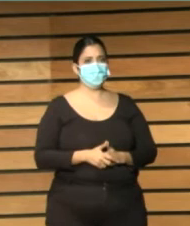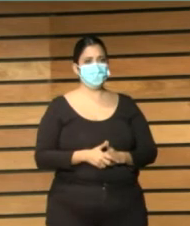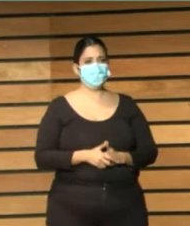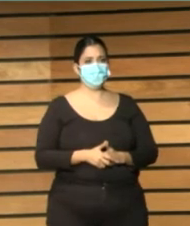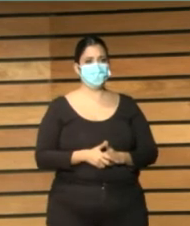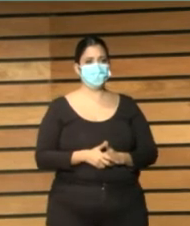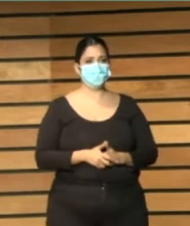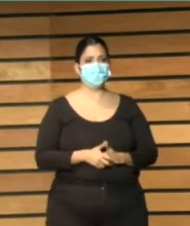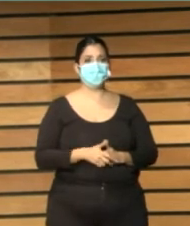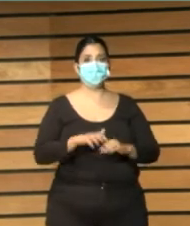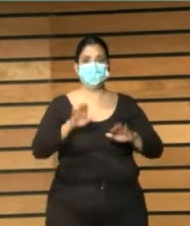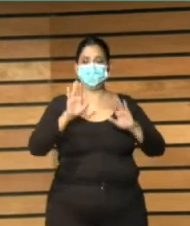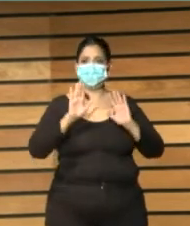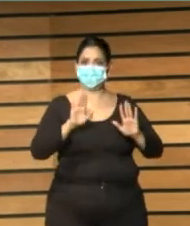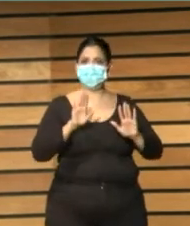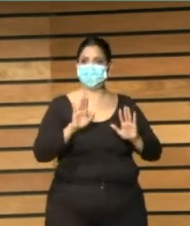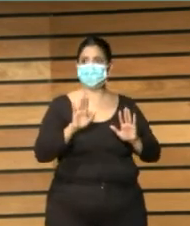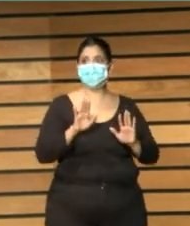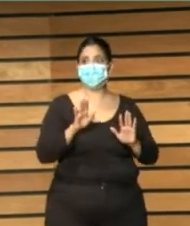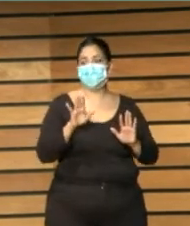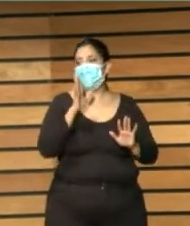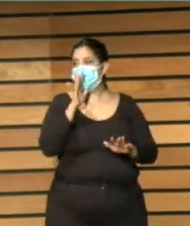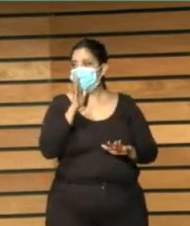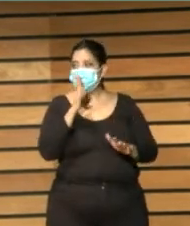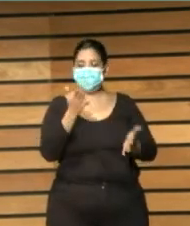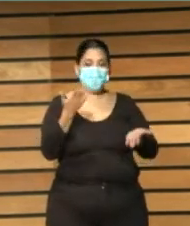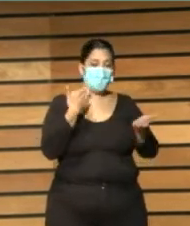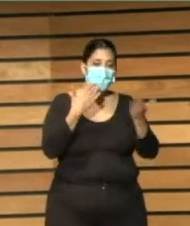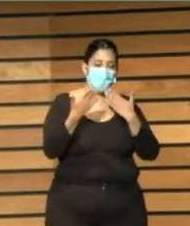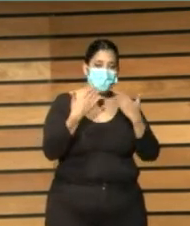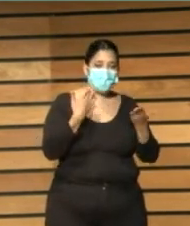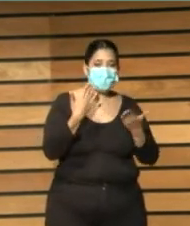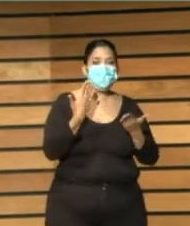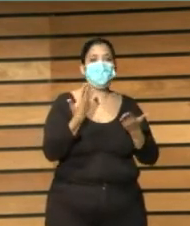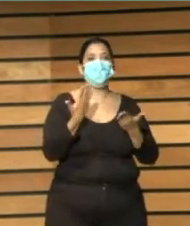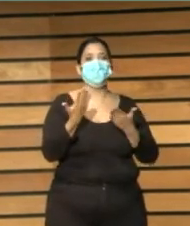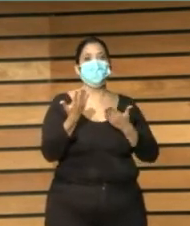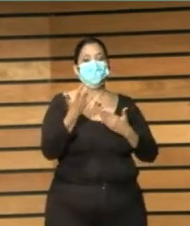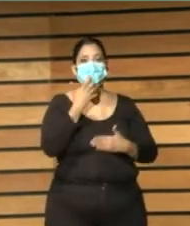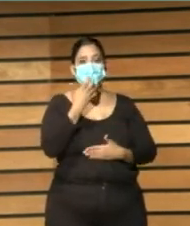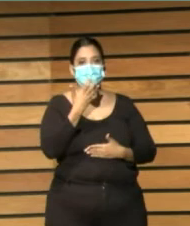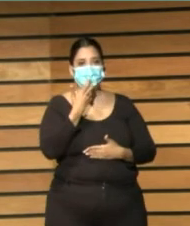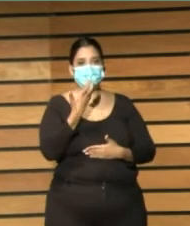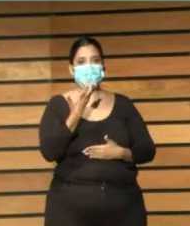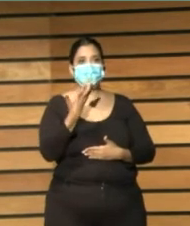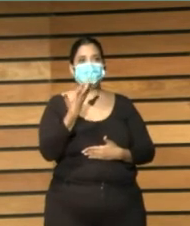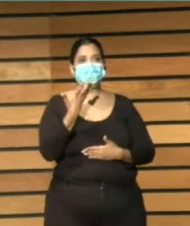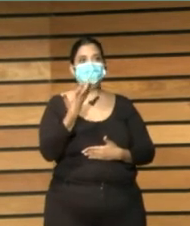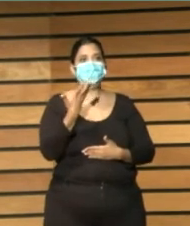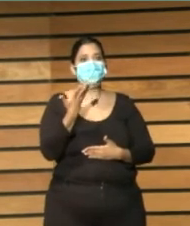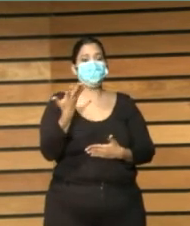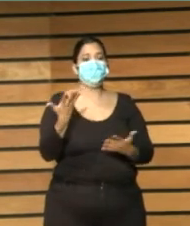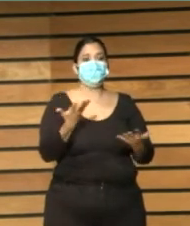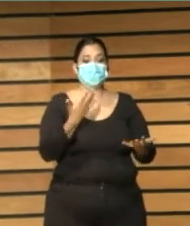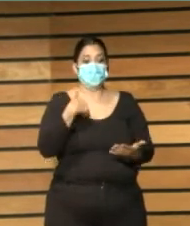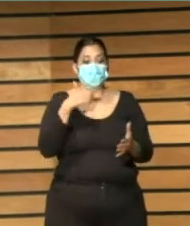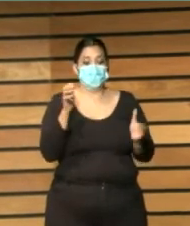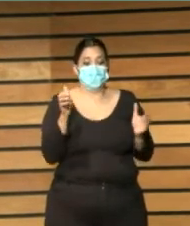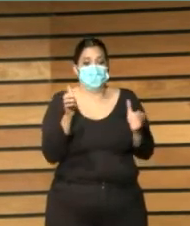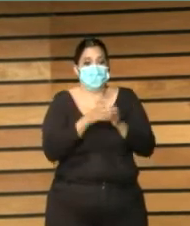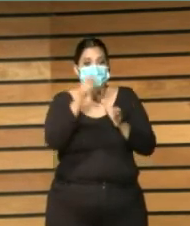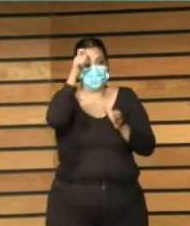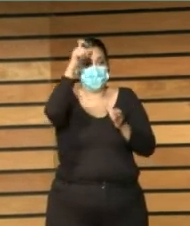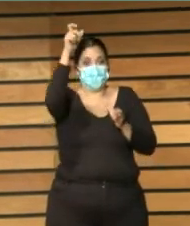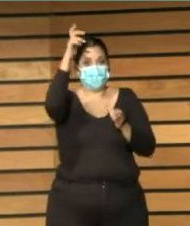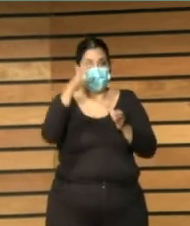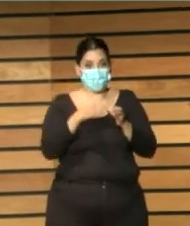etcétera pero no estamos hablando del drama que por ejemplo se vive en mi pueblo donde yo